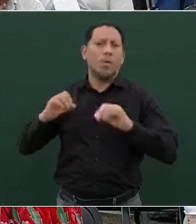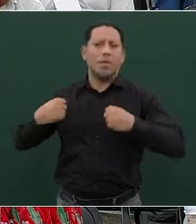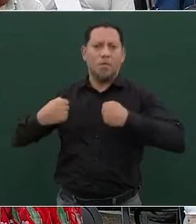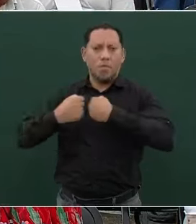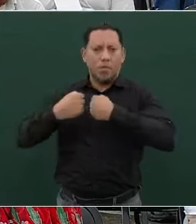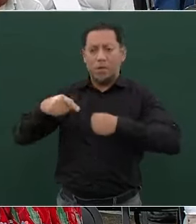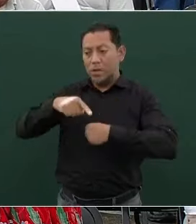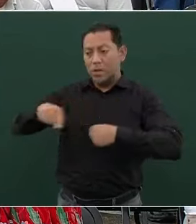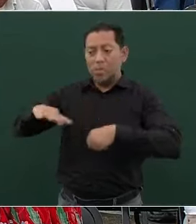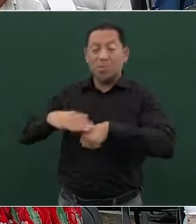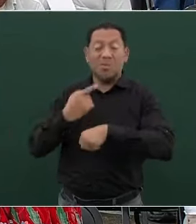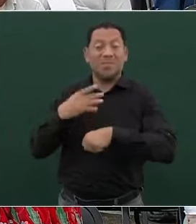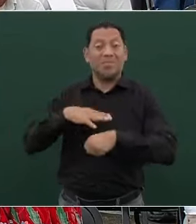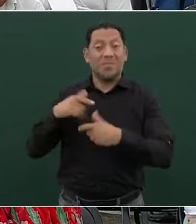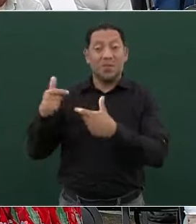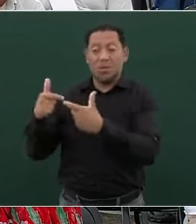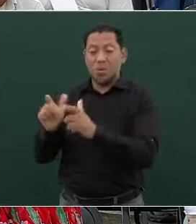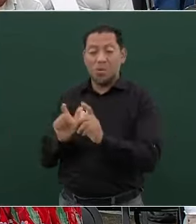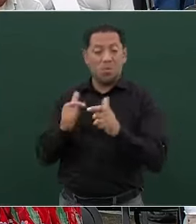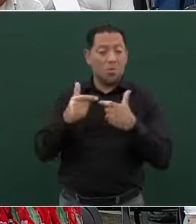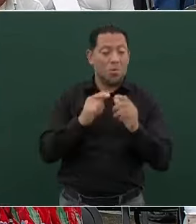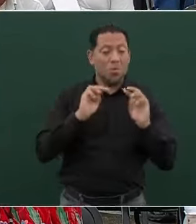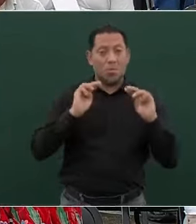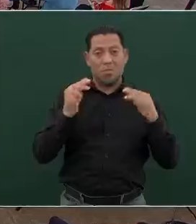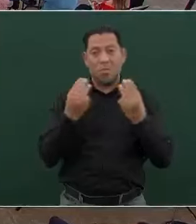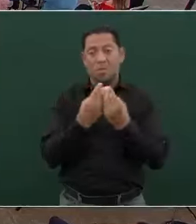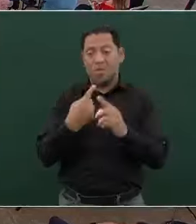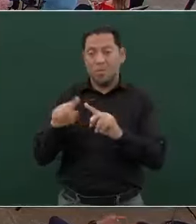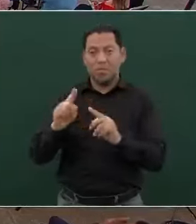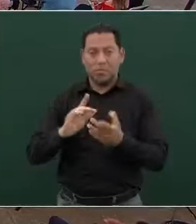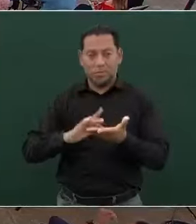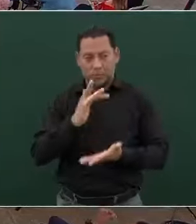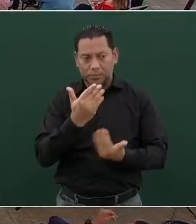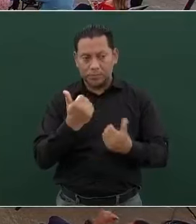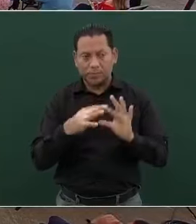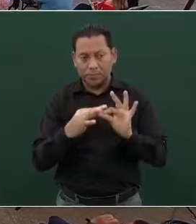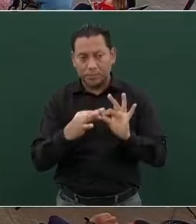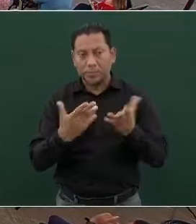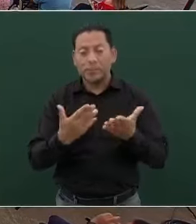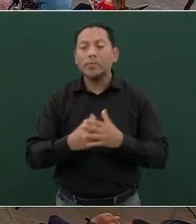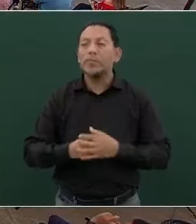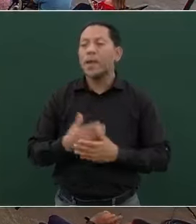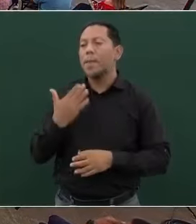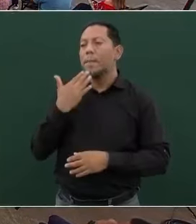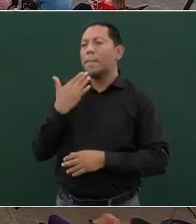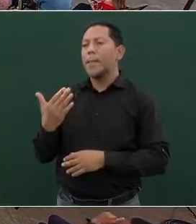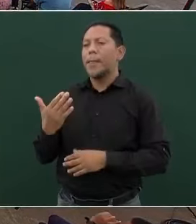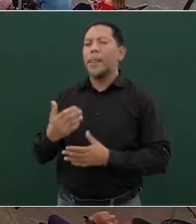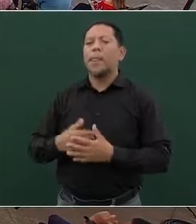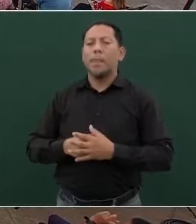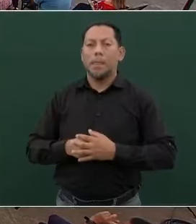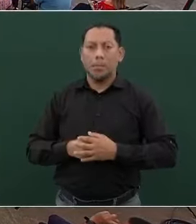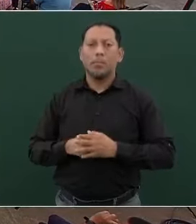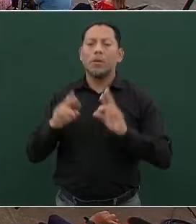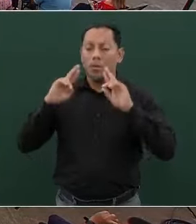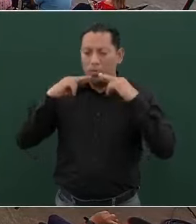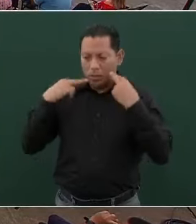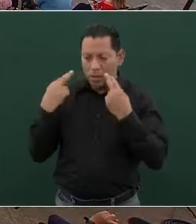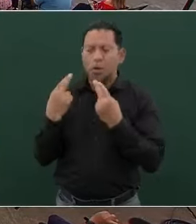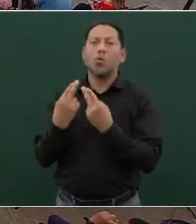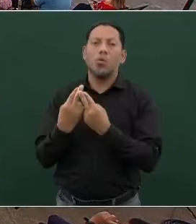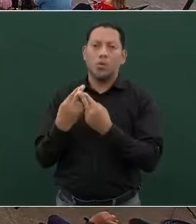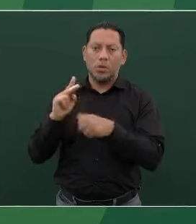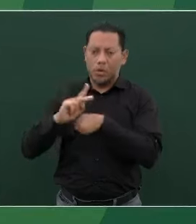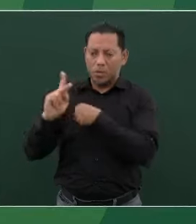derivado de los grupos de crimen organizado? Muchas gracias. Sí, es una reunión bilateral,